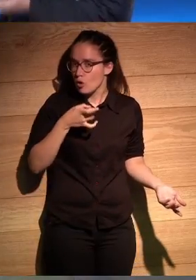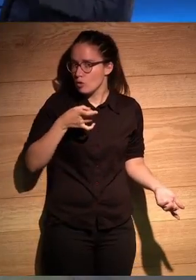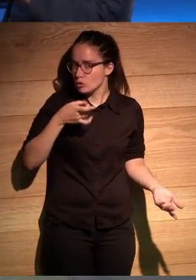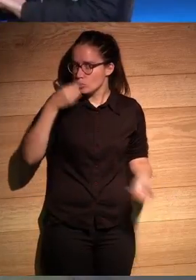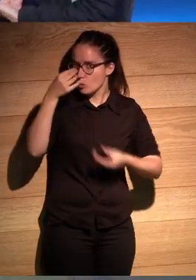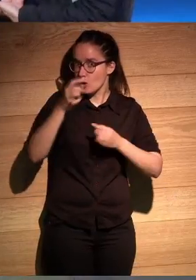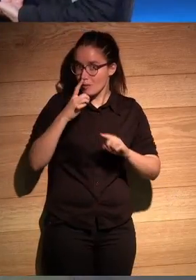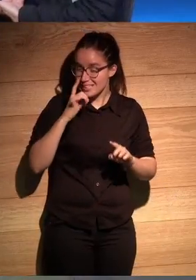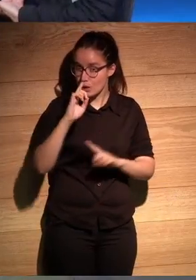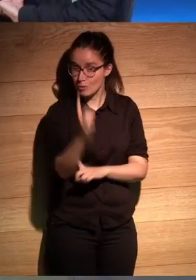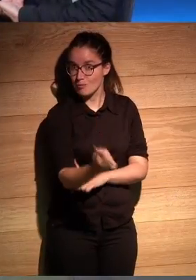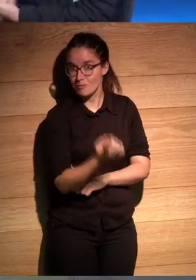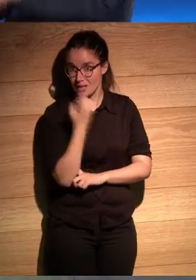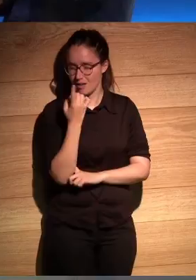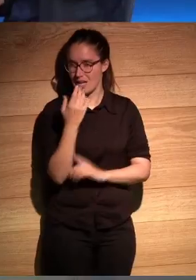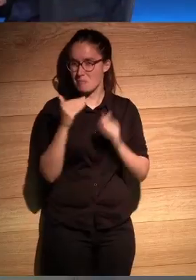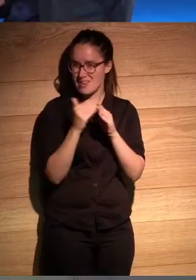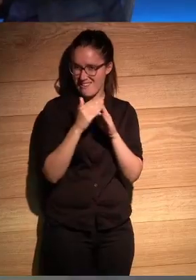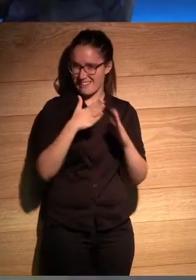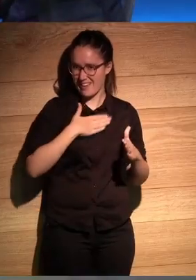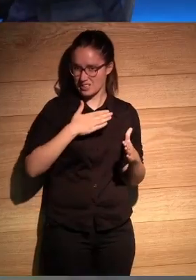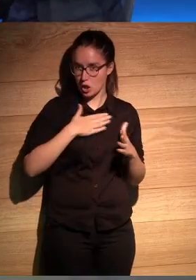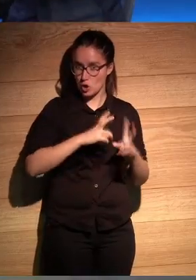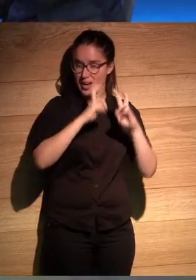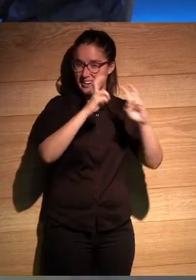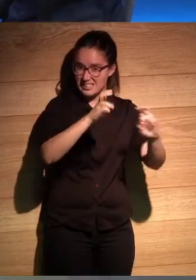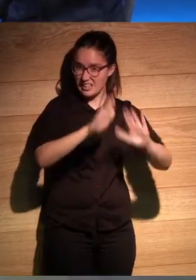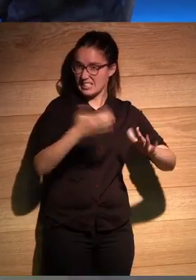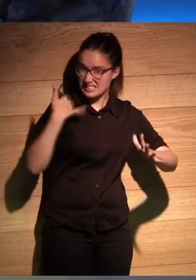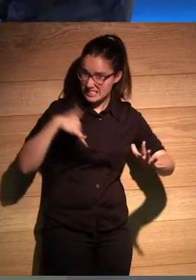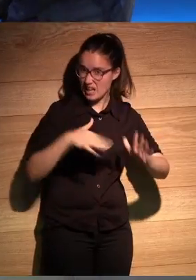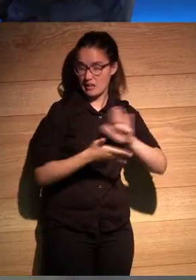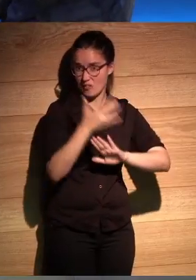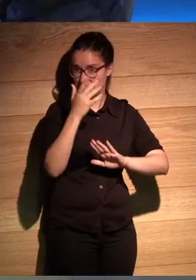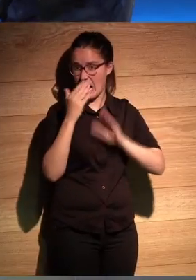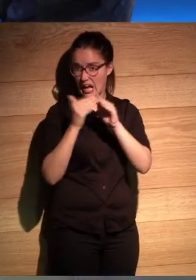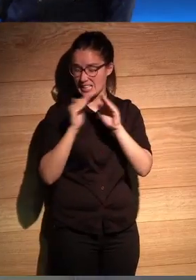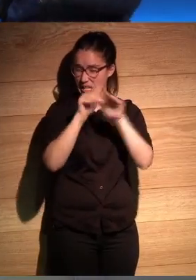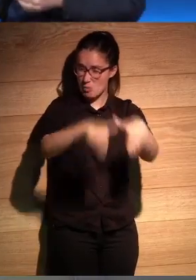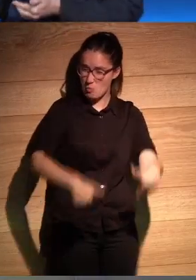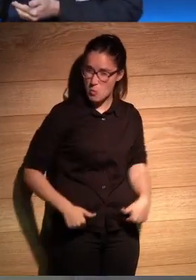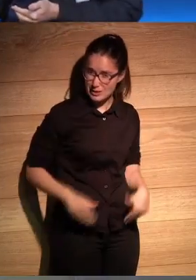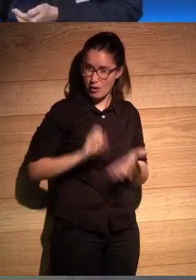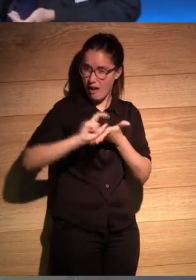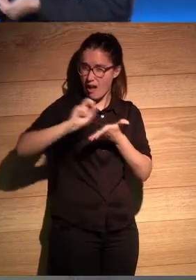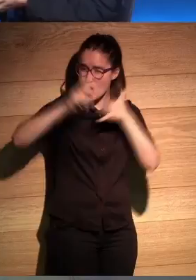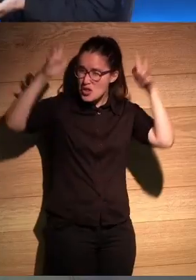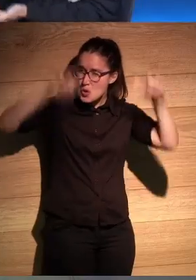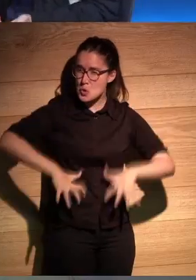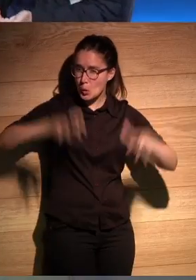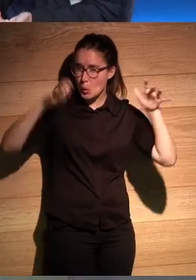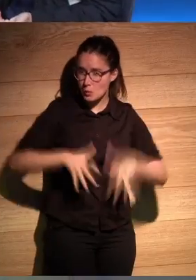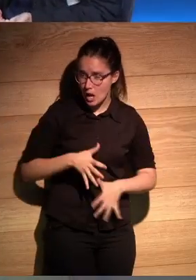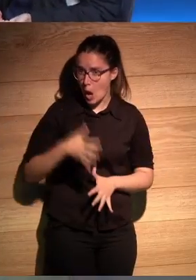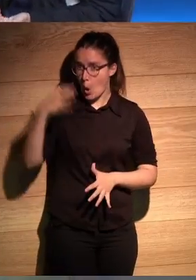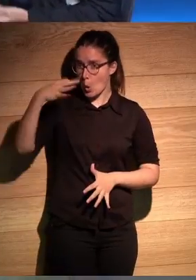me vengas a hacer esto a mí a mi casa o sea yo te dejé en el tren te ibas a tu casa que te hayas vuelto caminando bajo la lluvia solo para